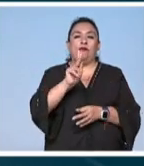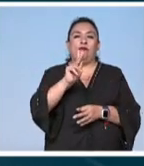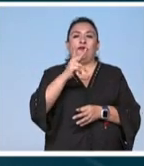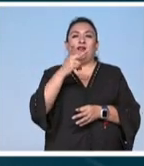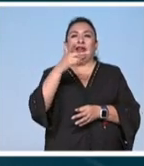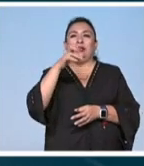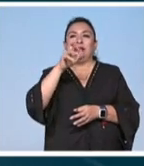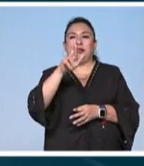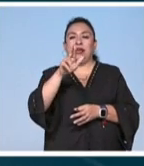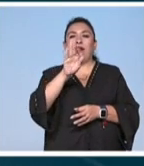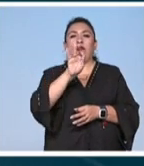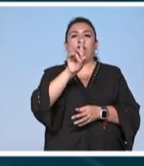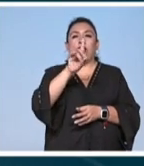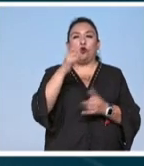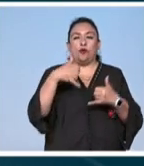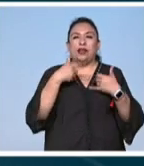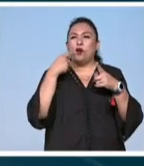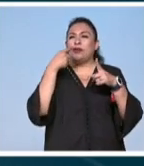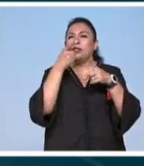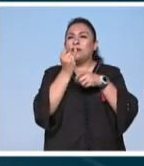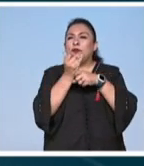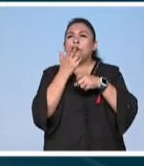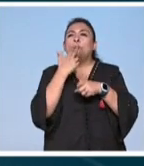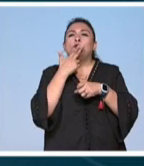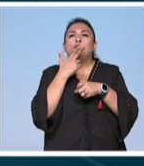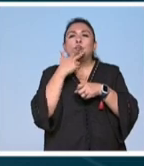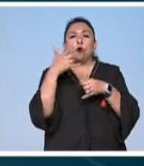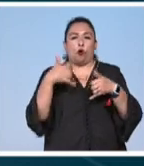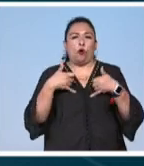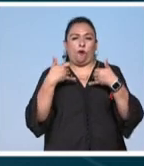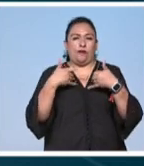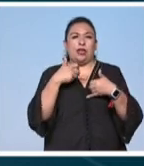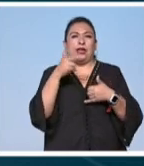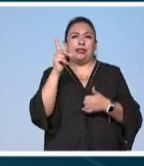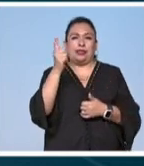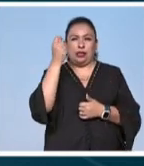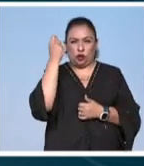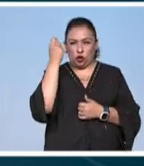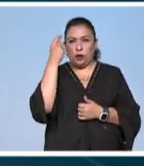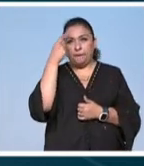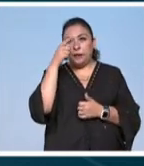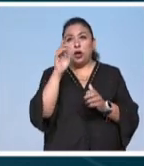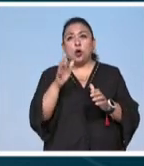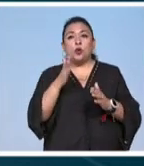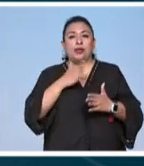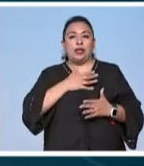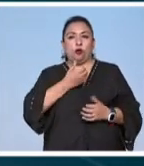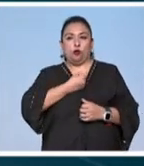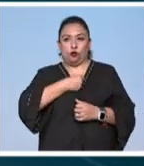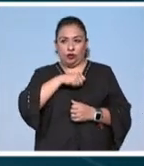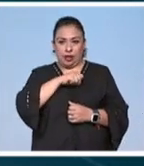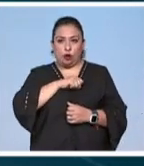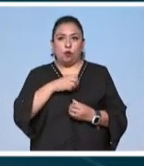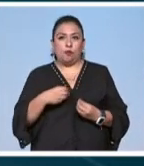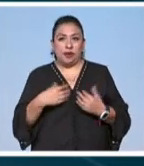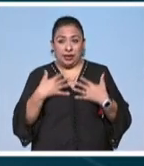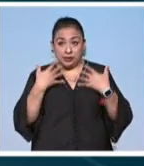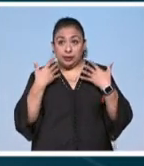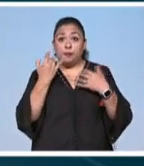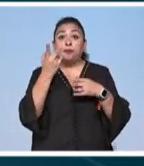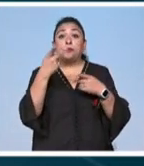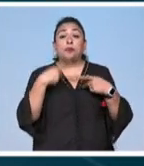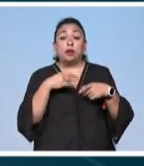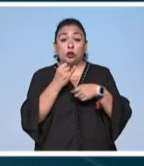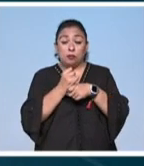fad juventud que tiene como objetivo explorar el uso que los jóvenes le dan a la tecnología para el cuidado de su salud y bienestar los